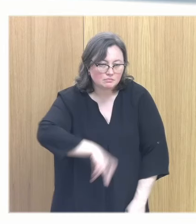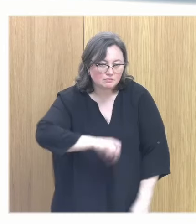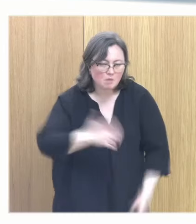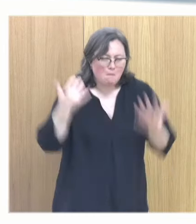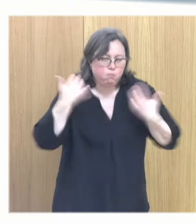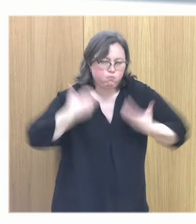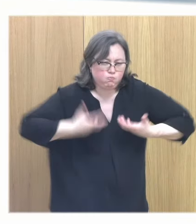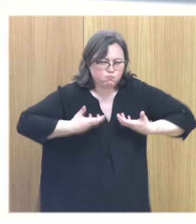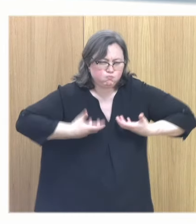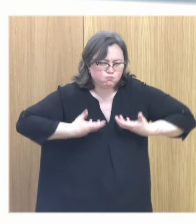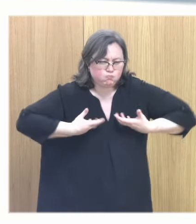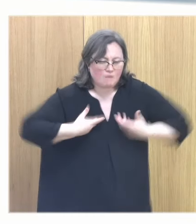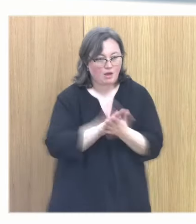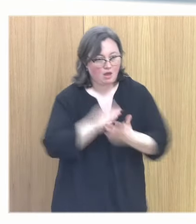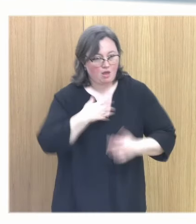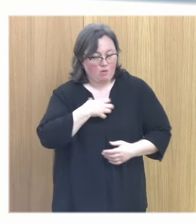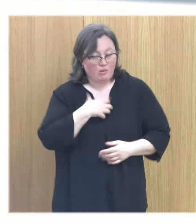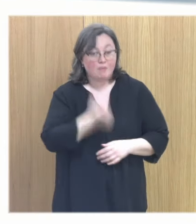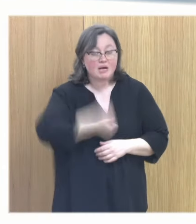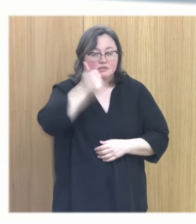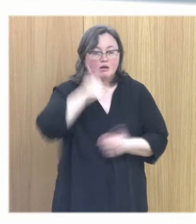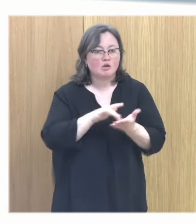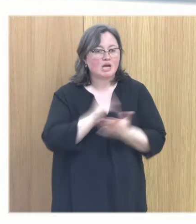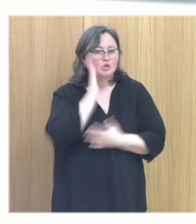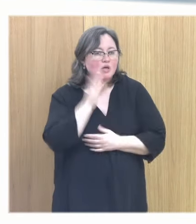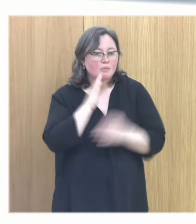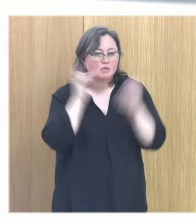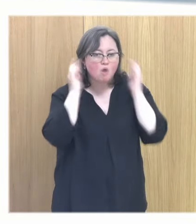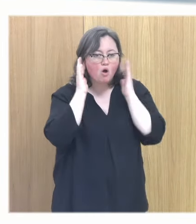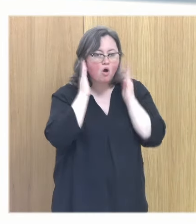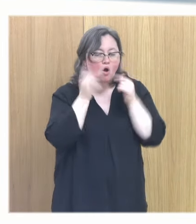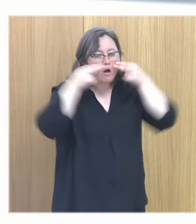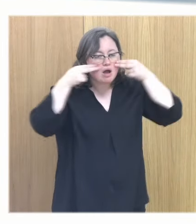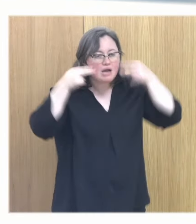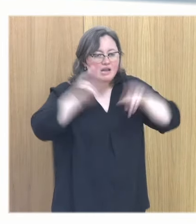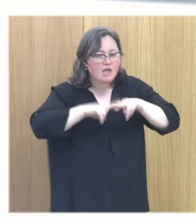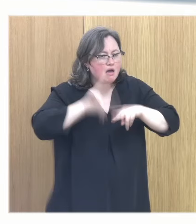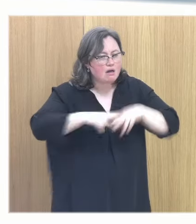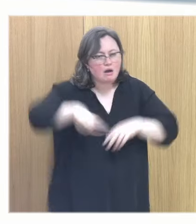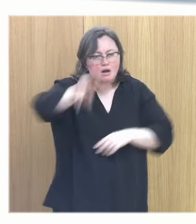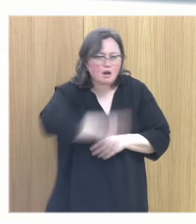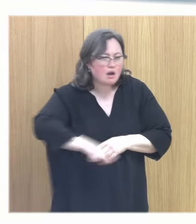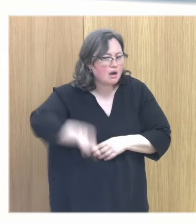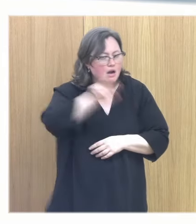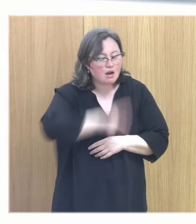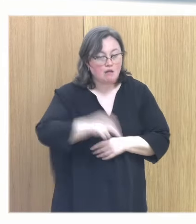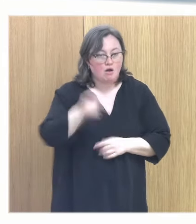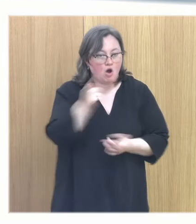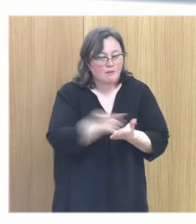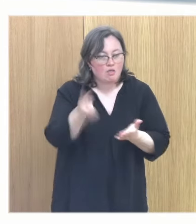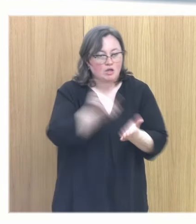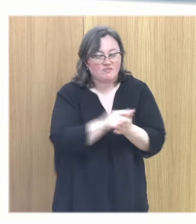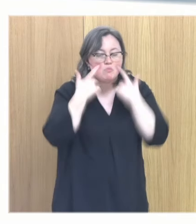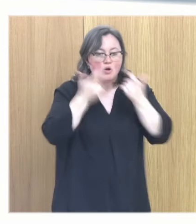encima que de hecho lo tienen el tema del sueño el sueño con las orejas las ojeras constantes las ojeras constantes es una